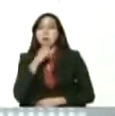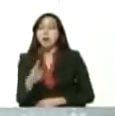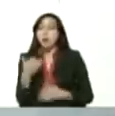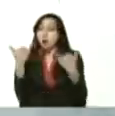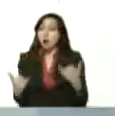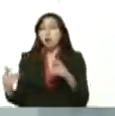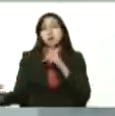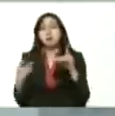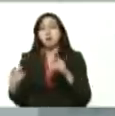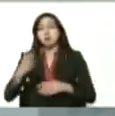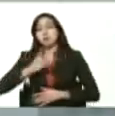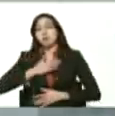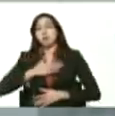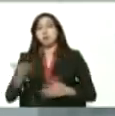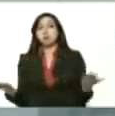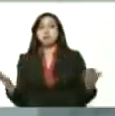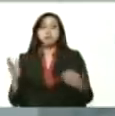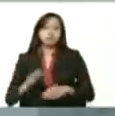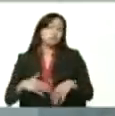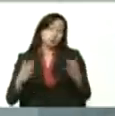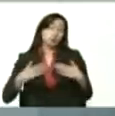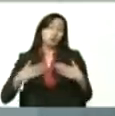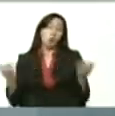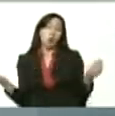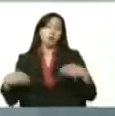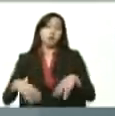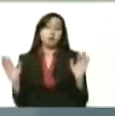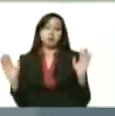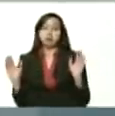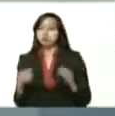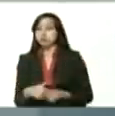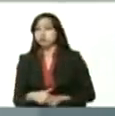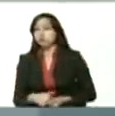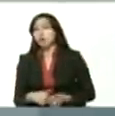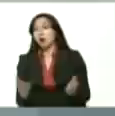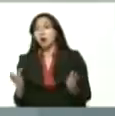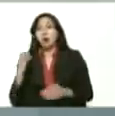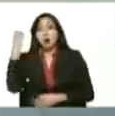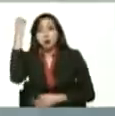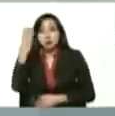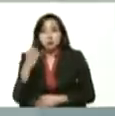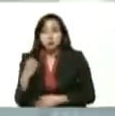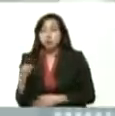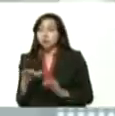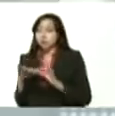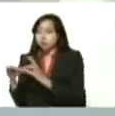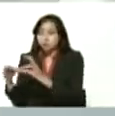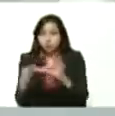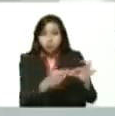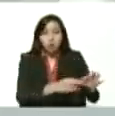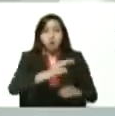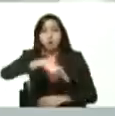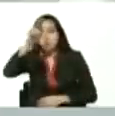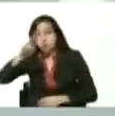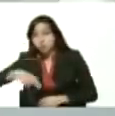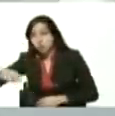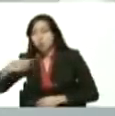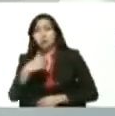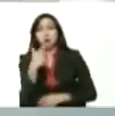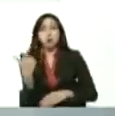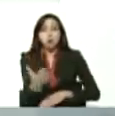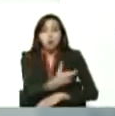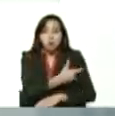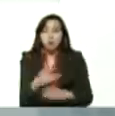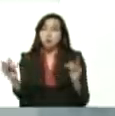Maduro, bueno, estoy de acuerdo, con la ayuda de la Unión Europea, del gobierno de Noruega, del grupo de contacto,